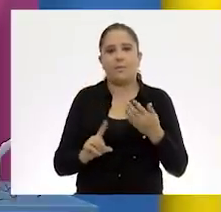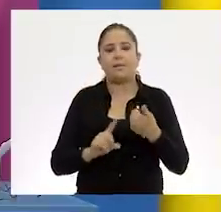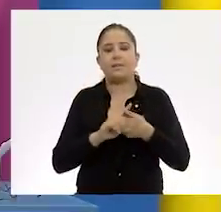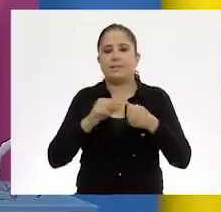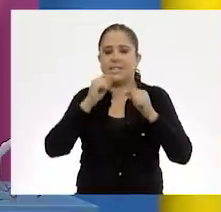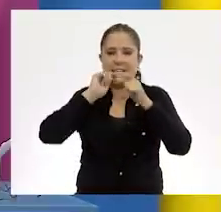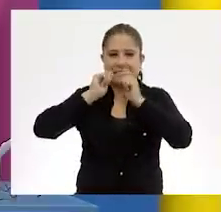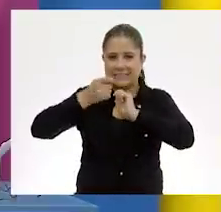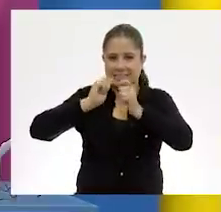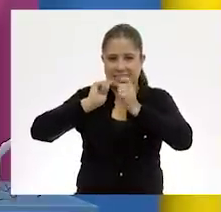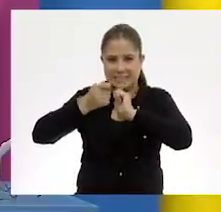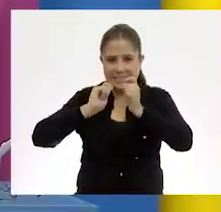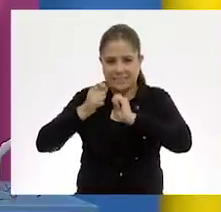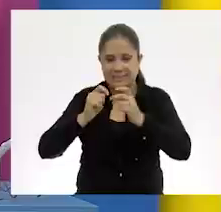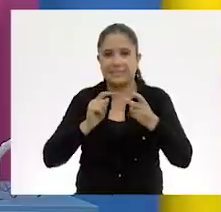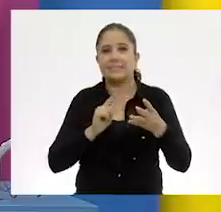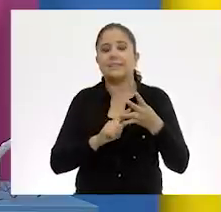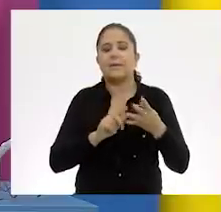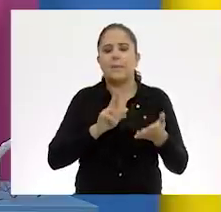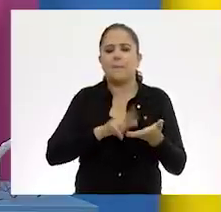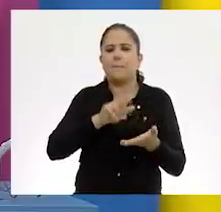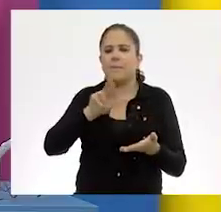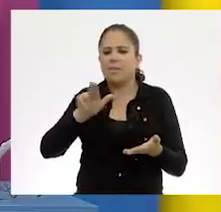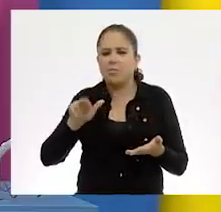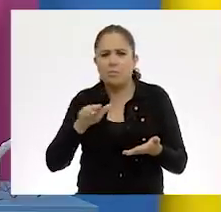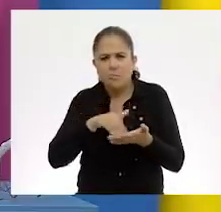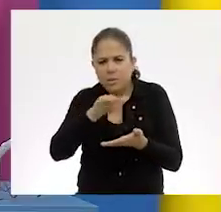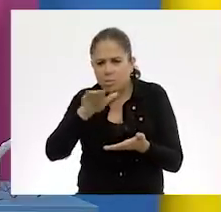masking, pinturita como ya la había mencionado,